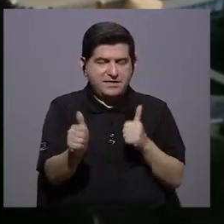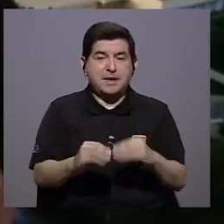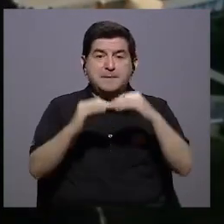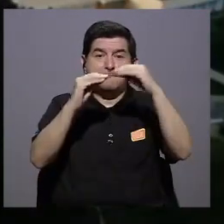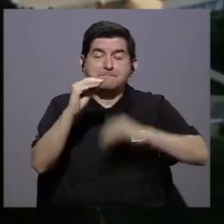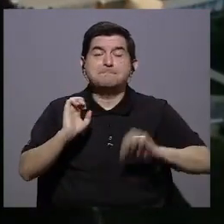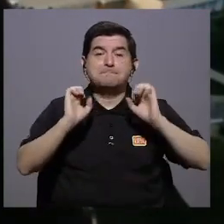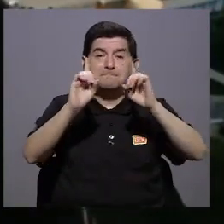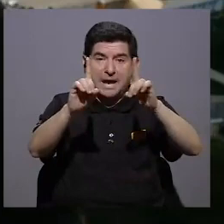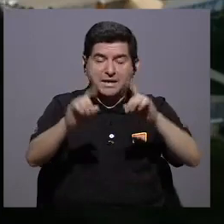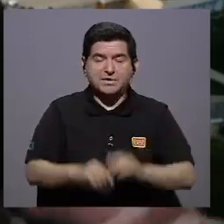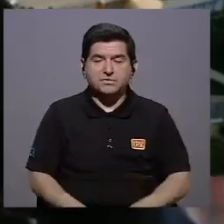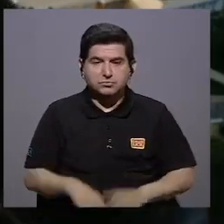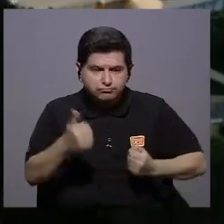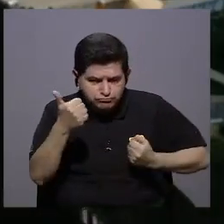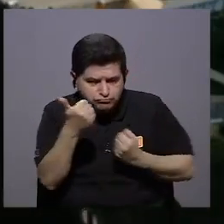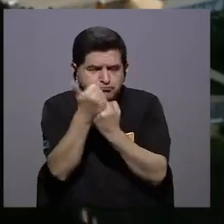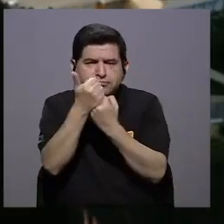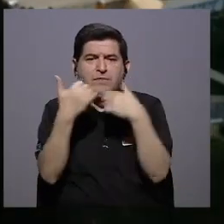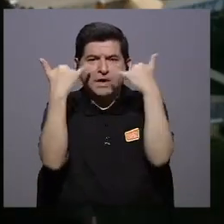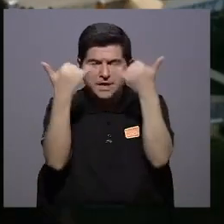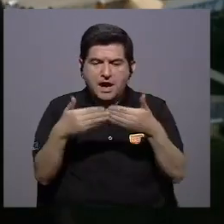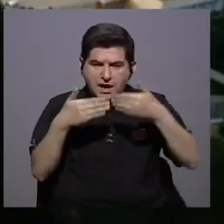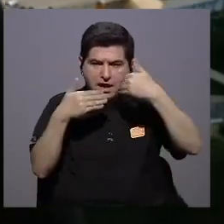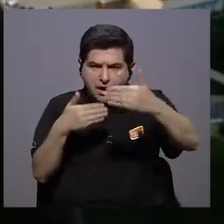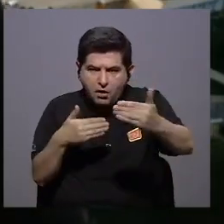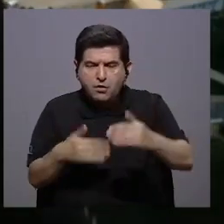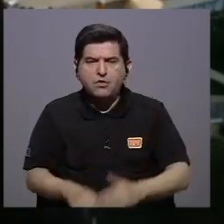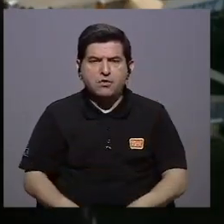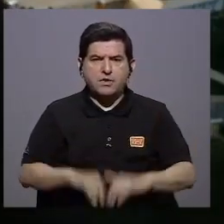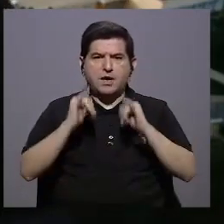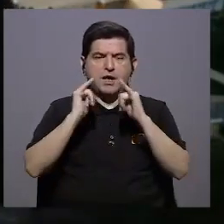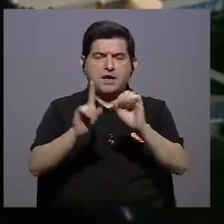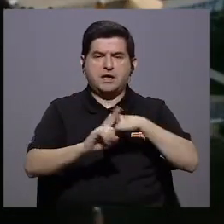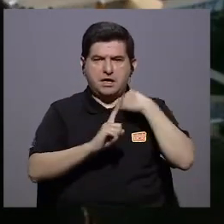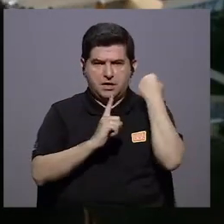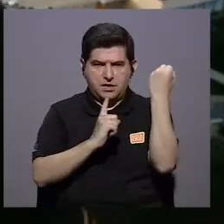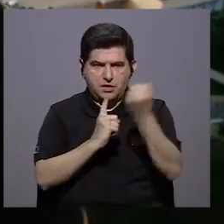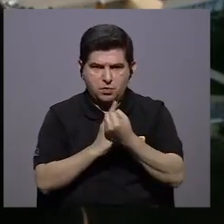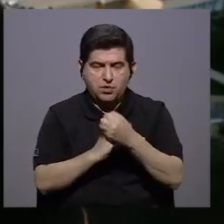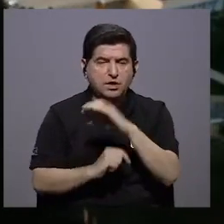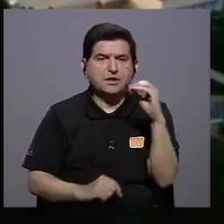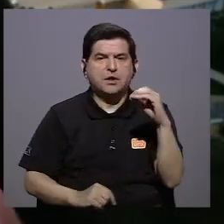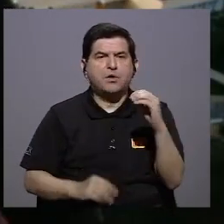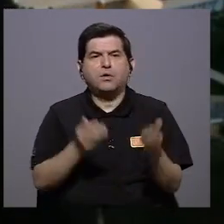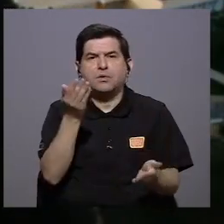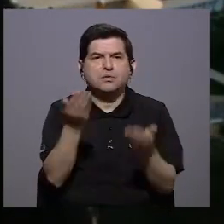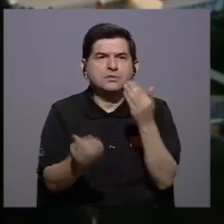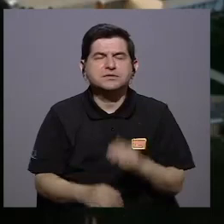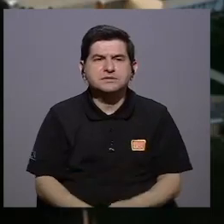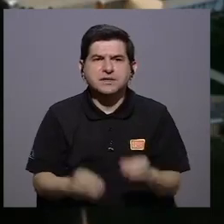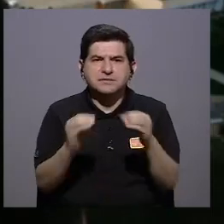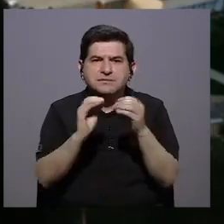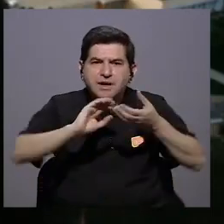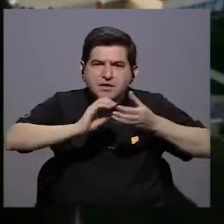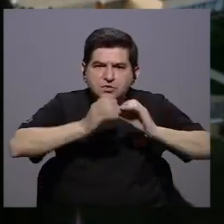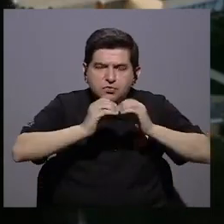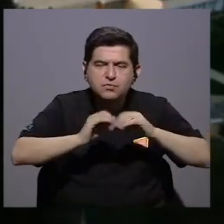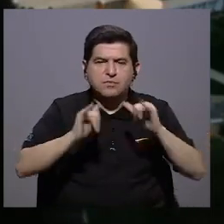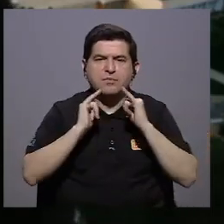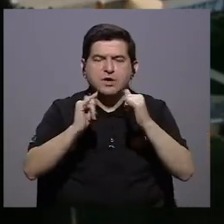nadie atrás, menos en la educación, refuérzalos y a partir de ahora, cuando ya haya igualdad de condiciones o la